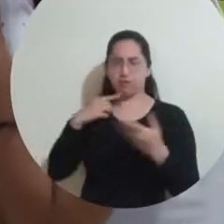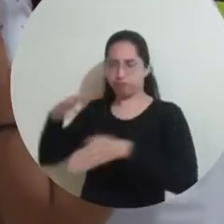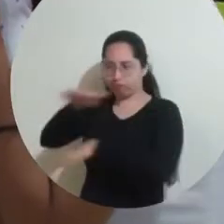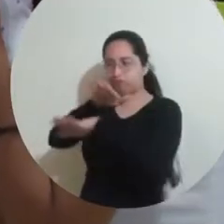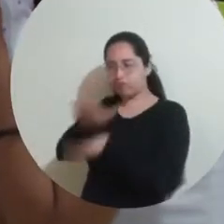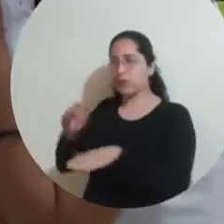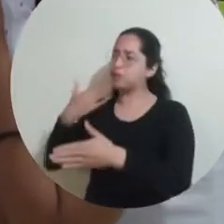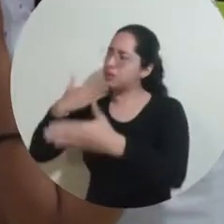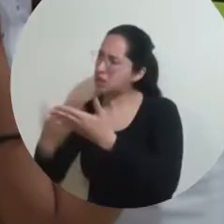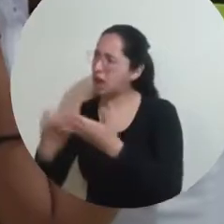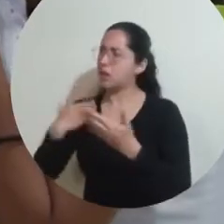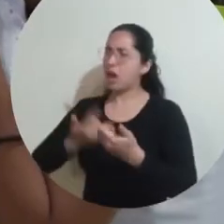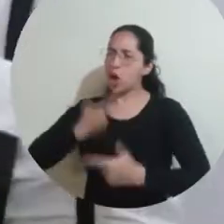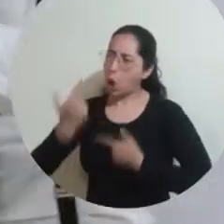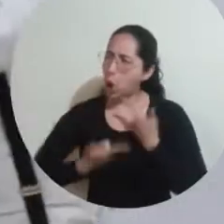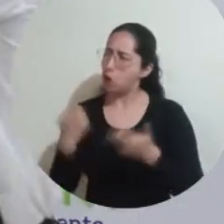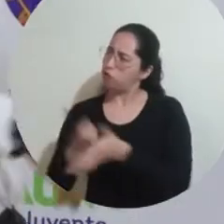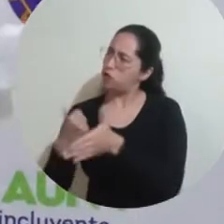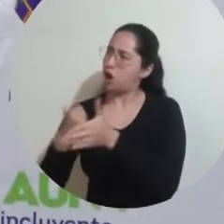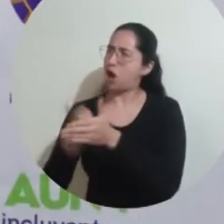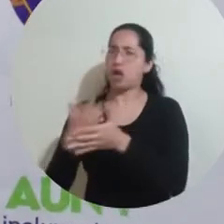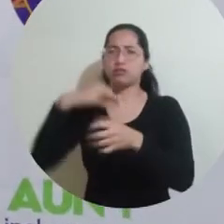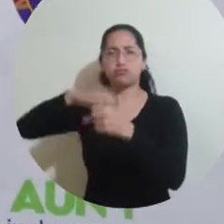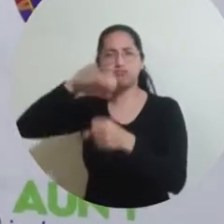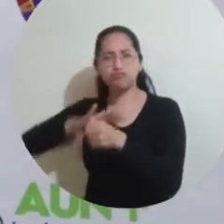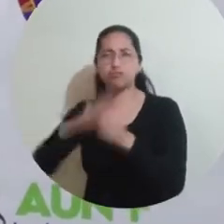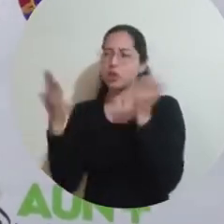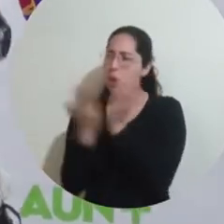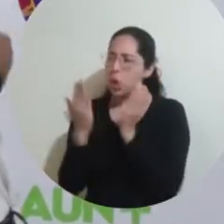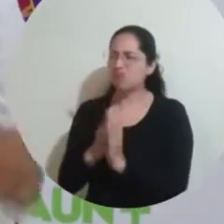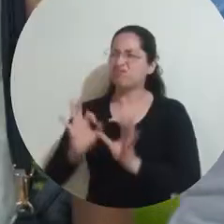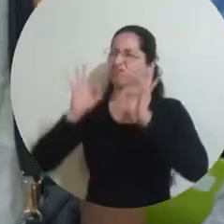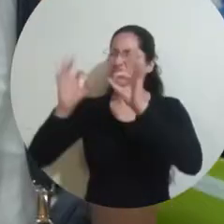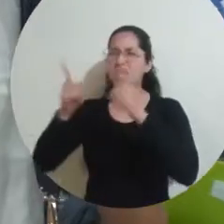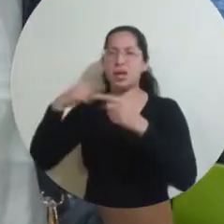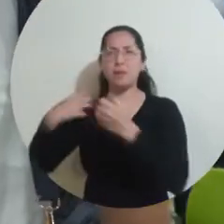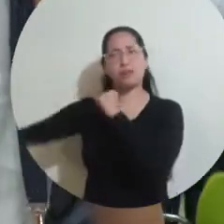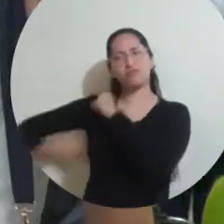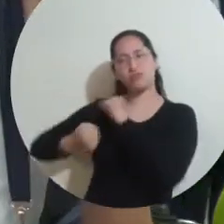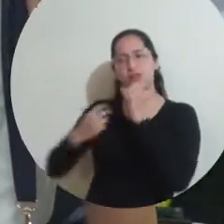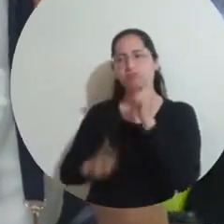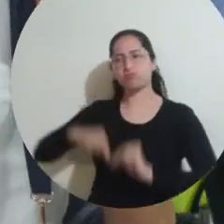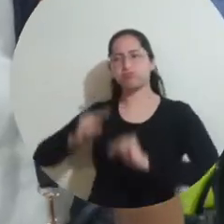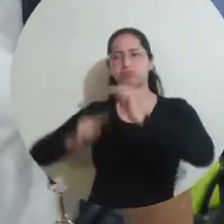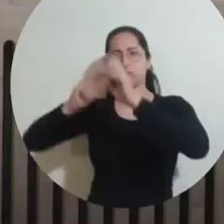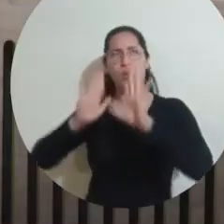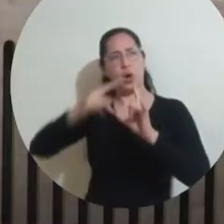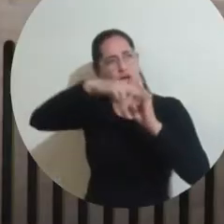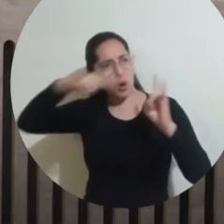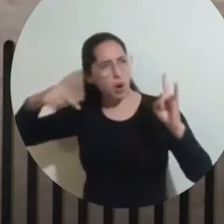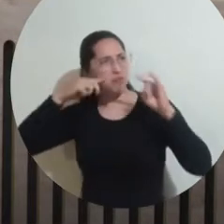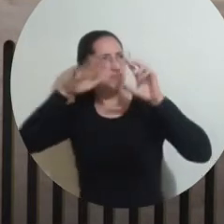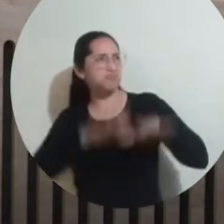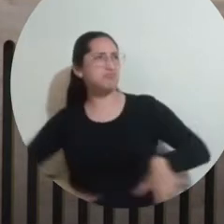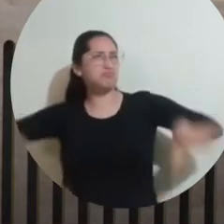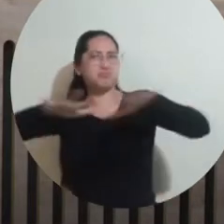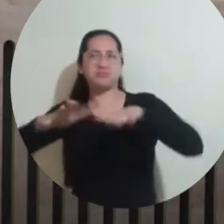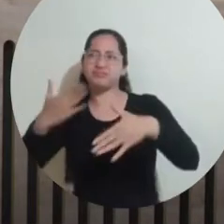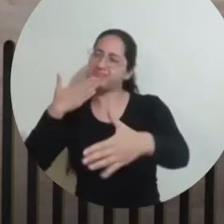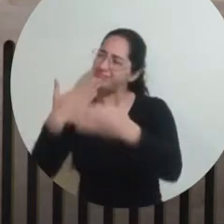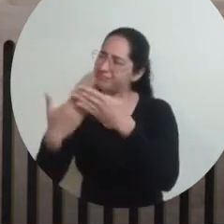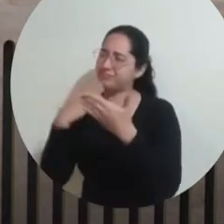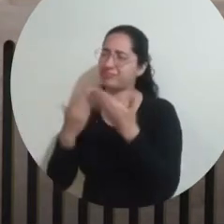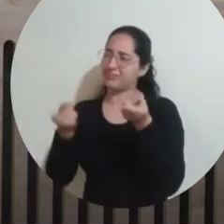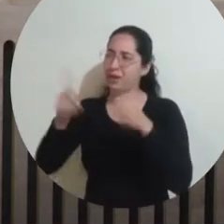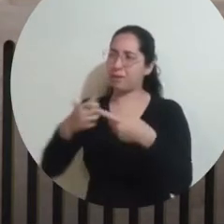transformar nuestra vida, por su lucha por la educación pública de calidad, por ayudarnos a construir esta institución que tanto queremos y gracias por lo que han hecho por